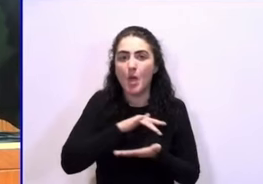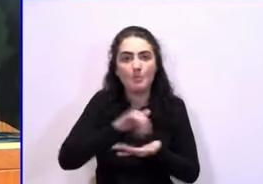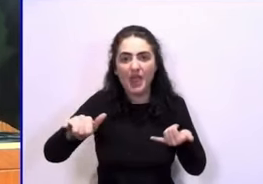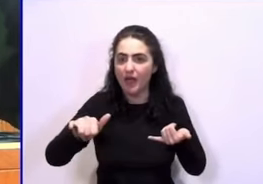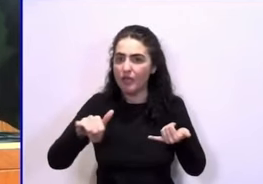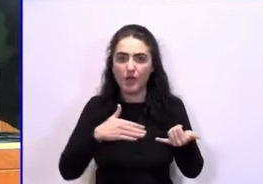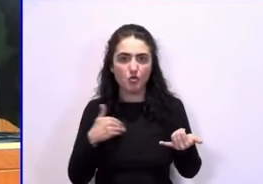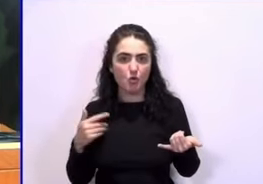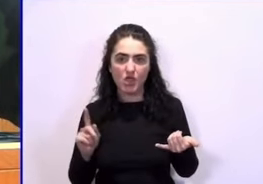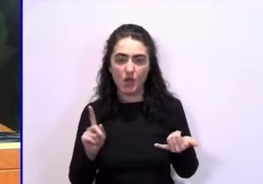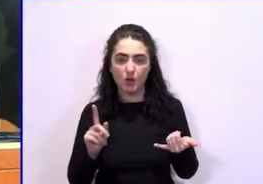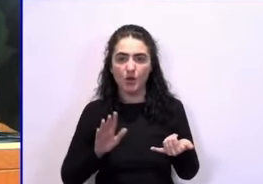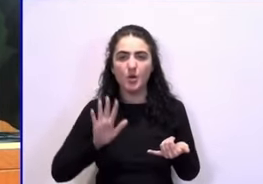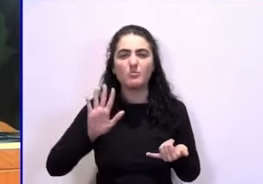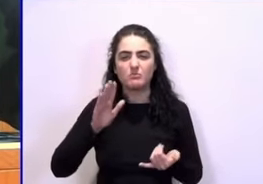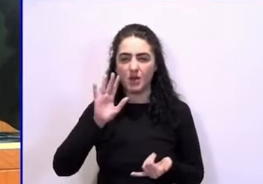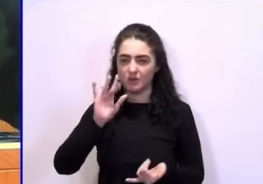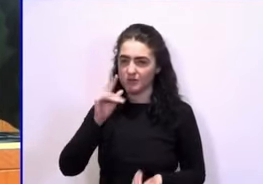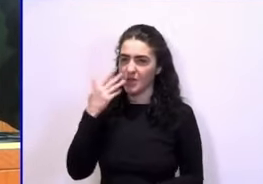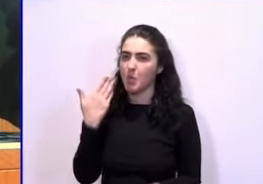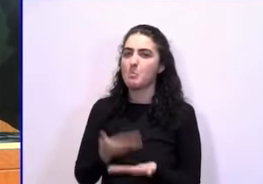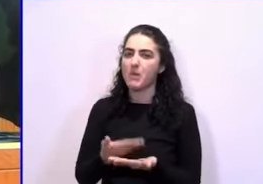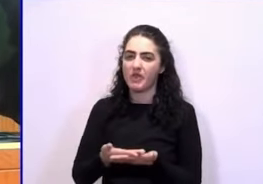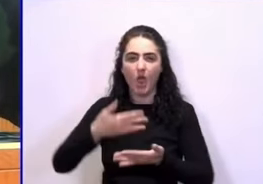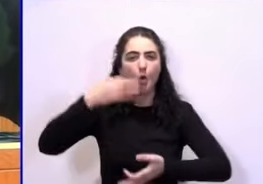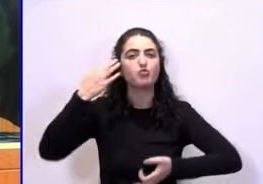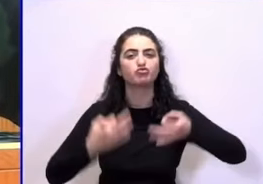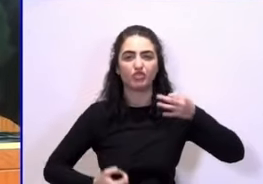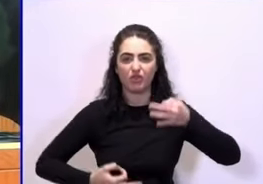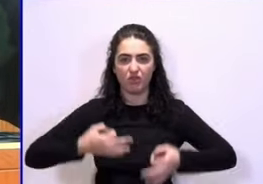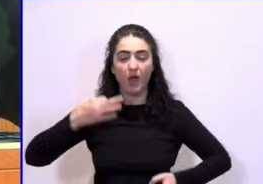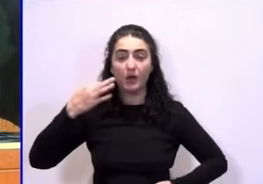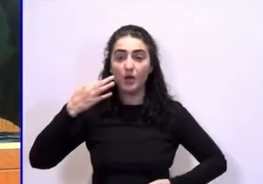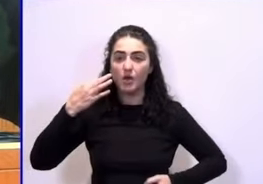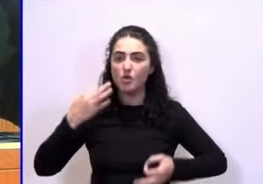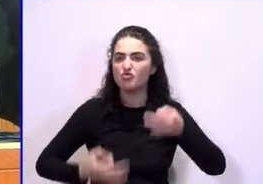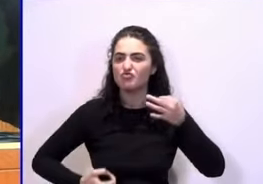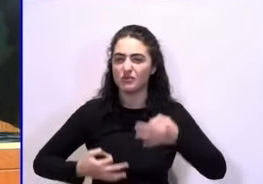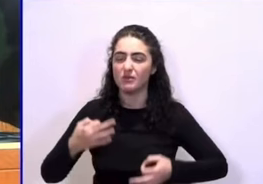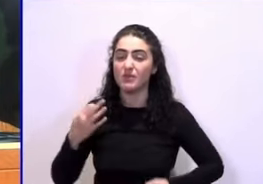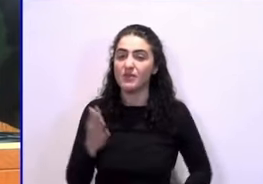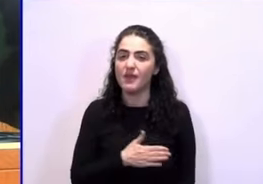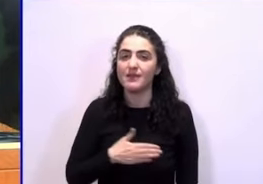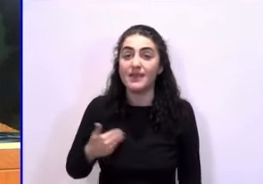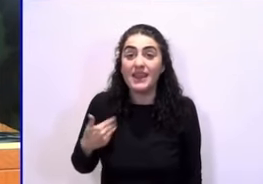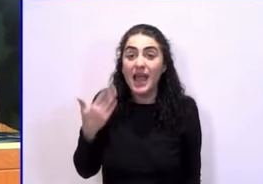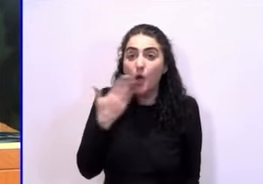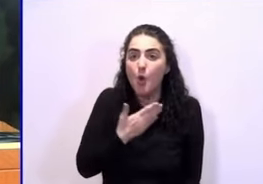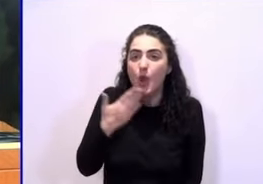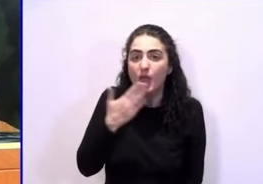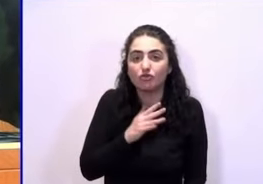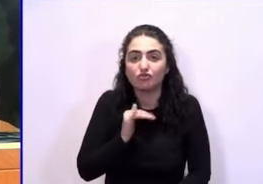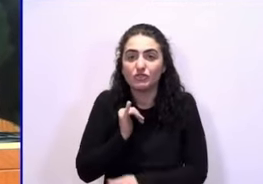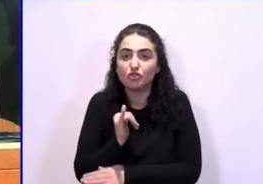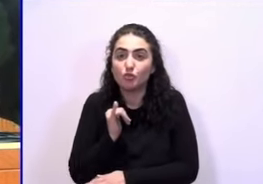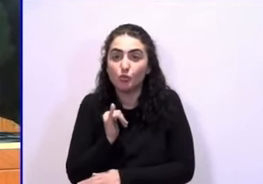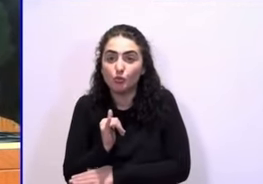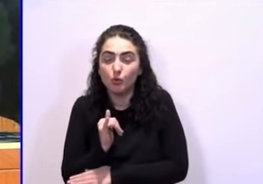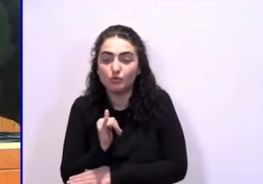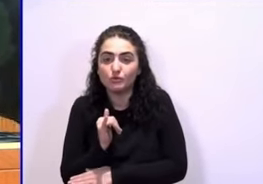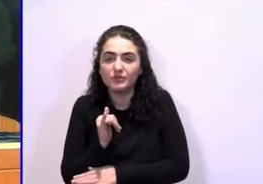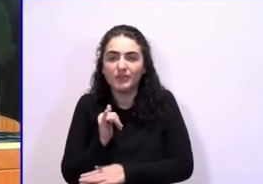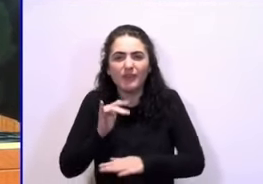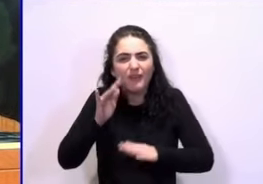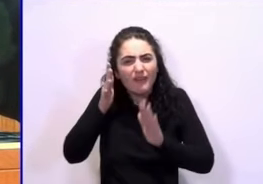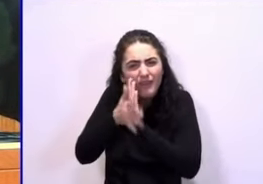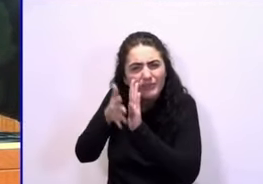no quería venganza, pero sí quería justicia. Y sí quería que se educara en los colegios, en los institutos, de lo que